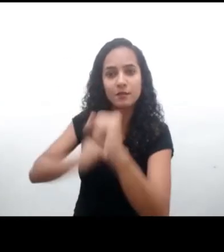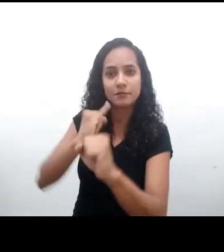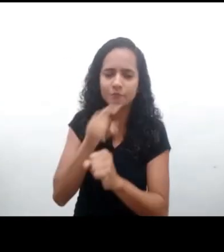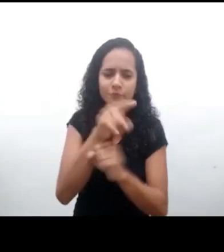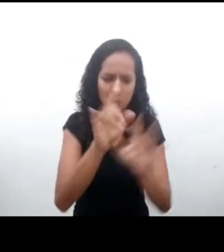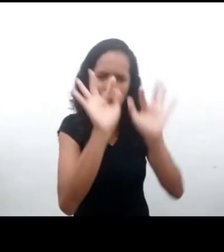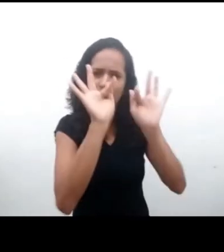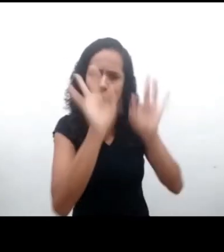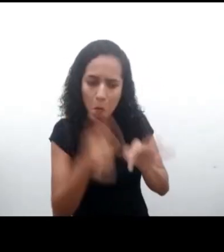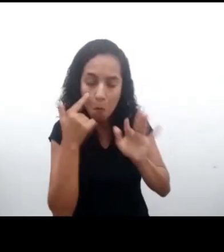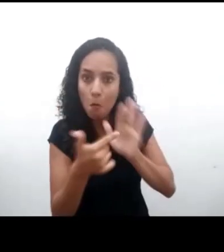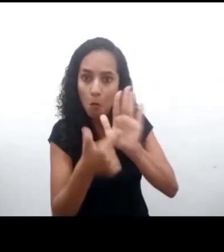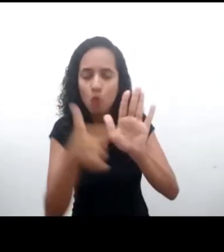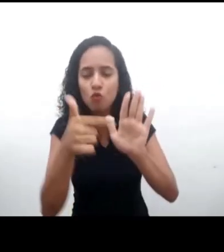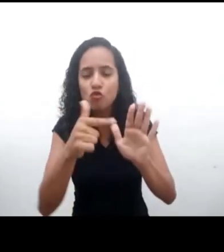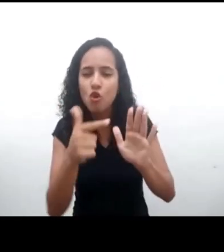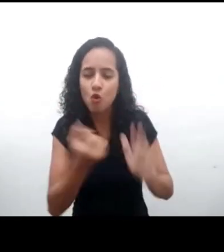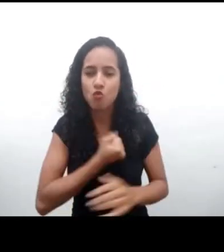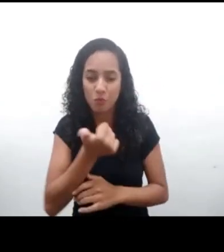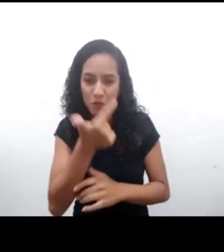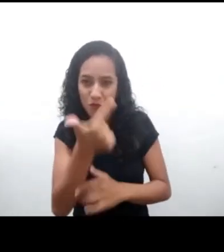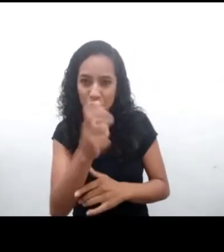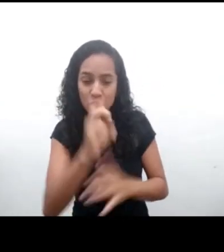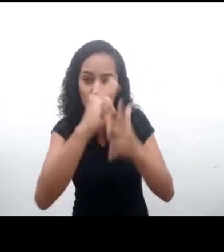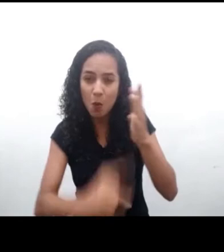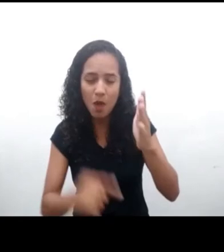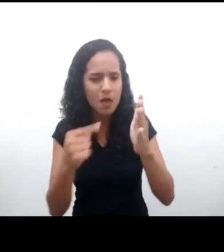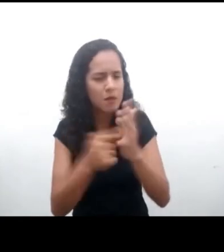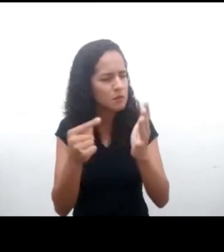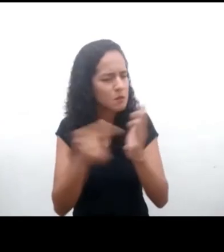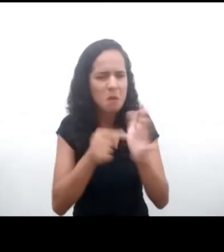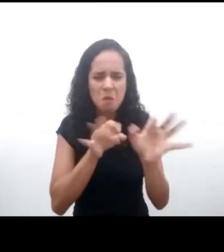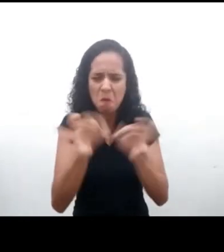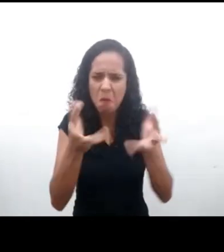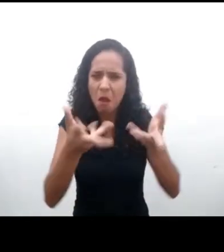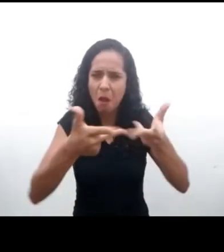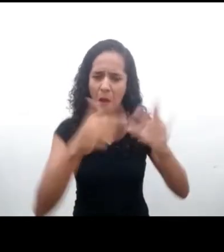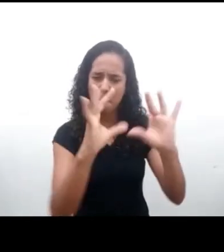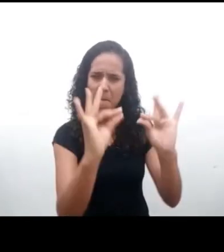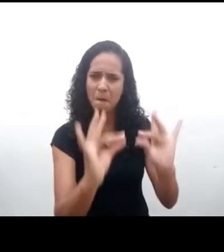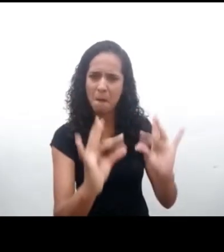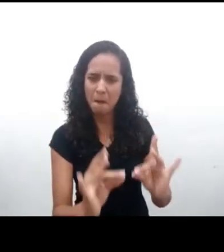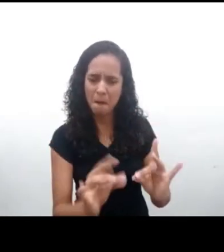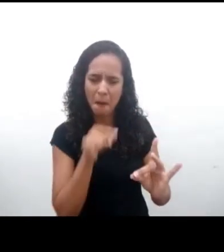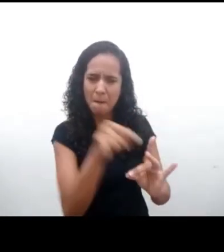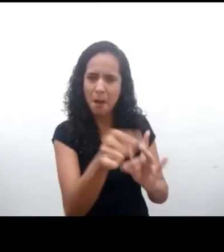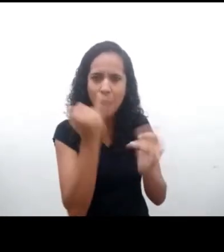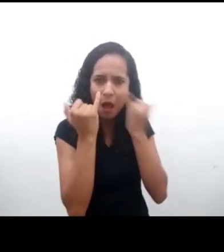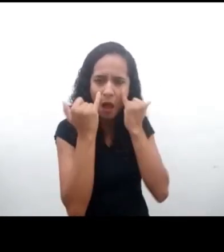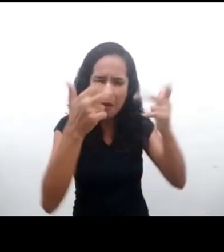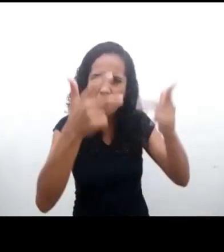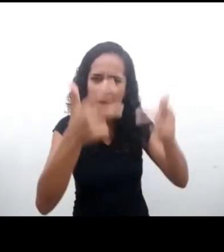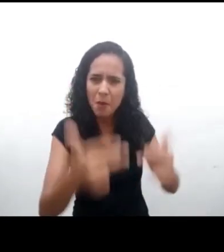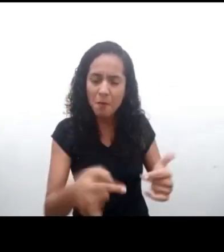digital. El resultado final demostró esto, la Observación General Nº 25 está muy bien elaborada y